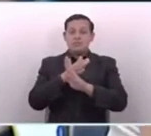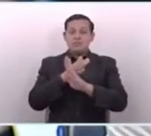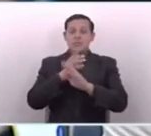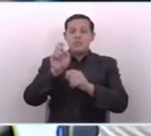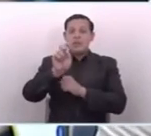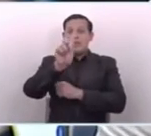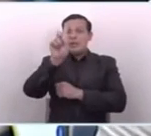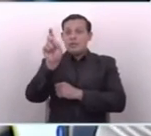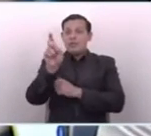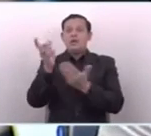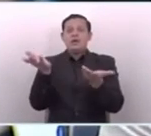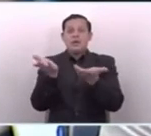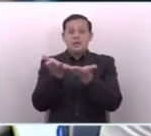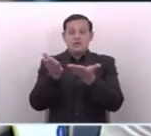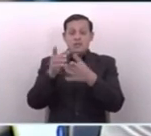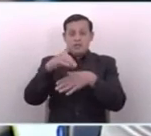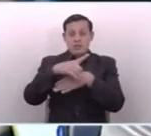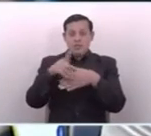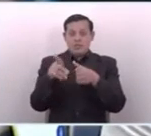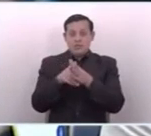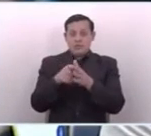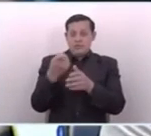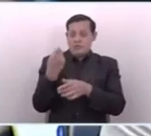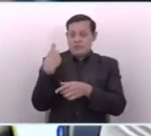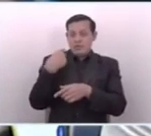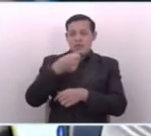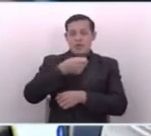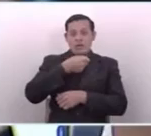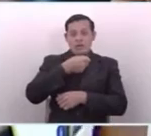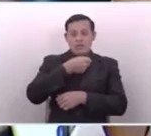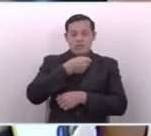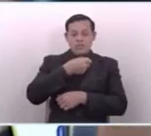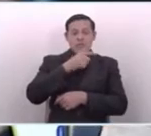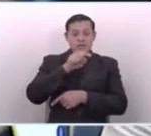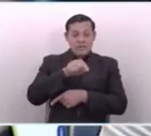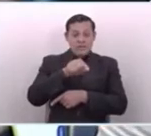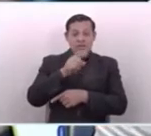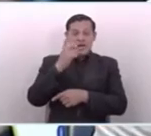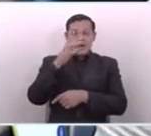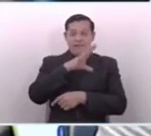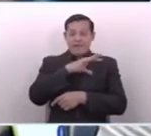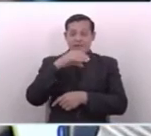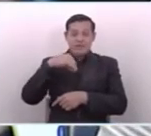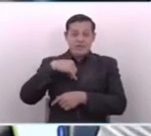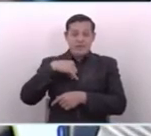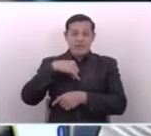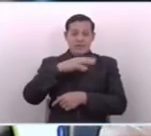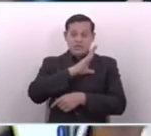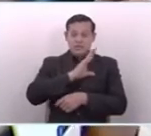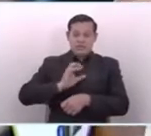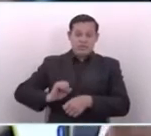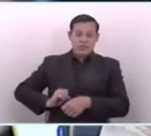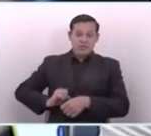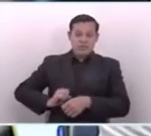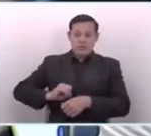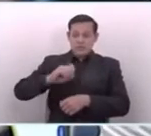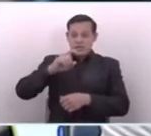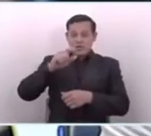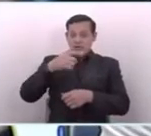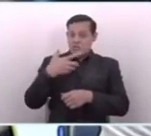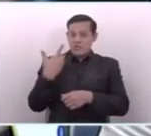pregunta que hacía el diputado que me antecedió, es justamente a la familia salvadoreña, a la producción